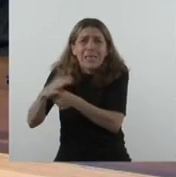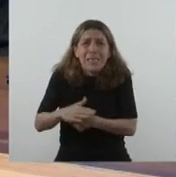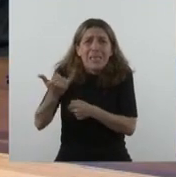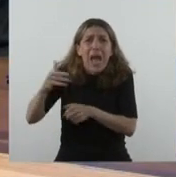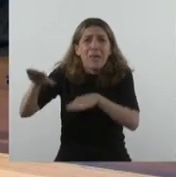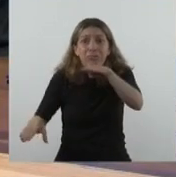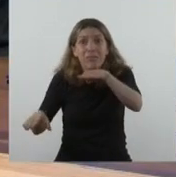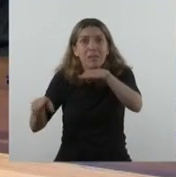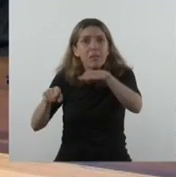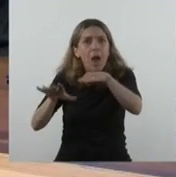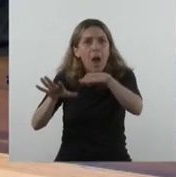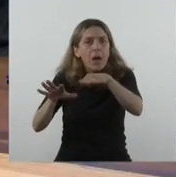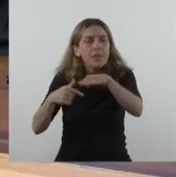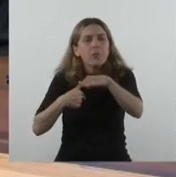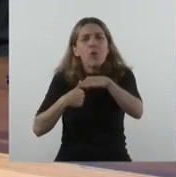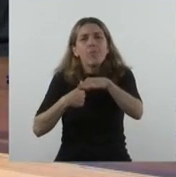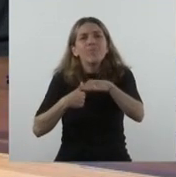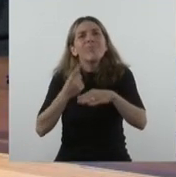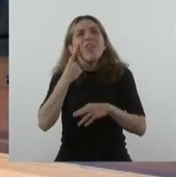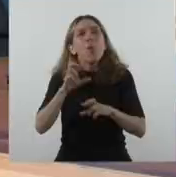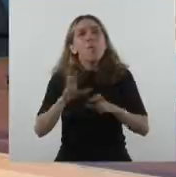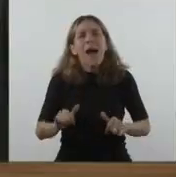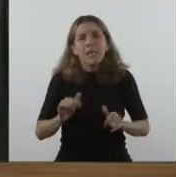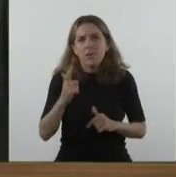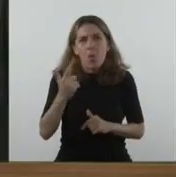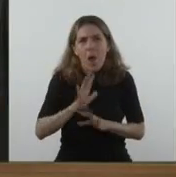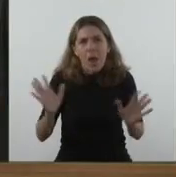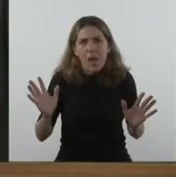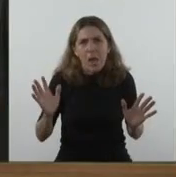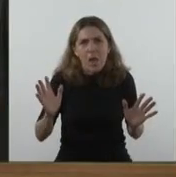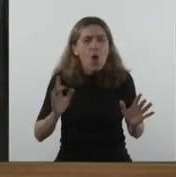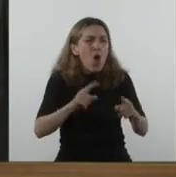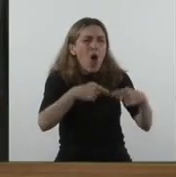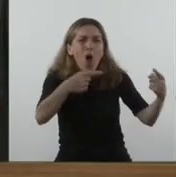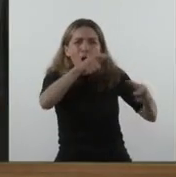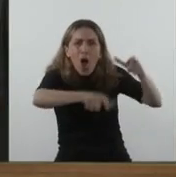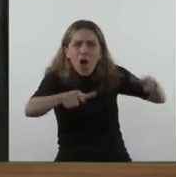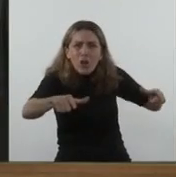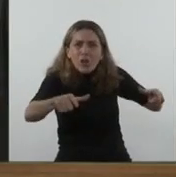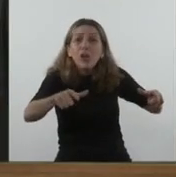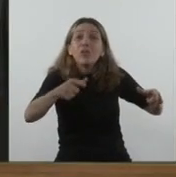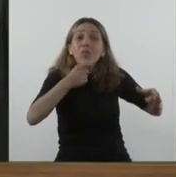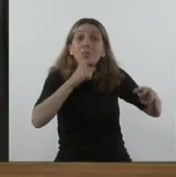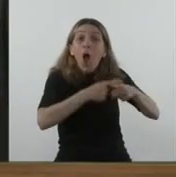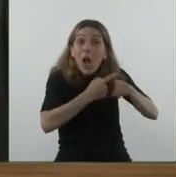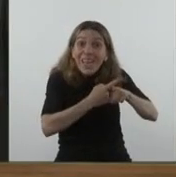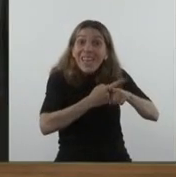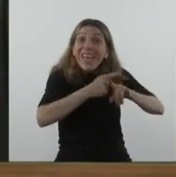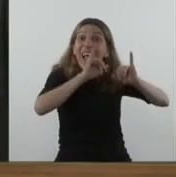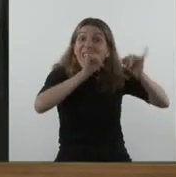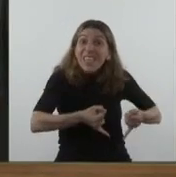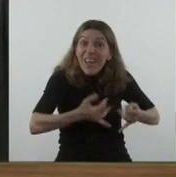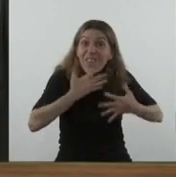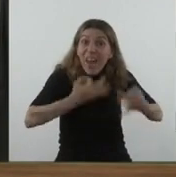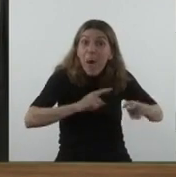yo no puedo vivir con esa realidad tranquilo y nadie puede, nadie que haya abrazado la política puede vivir